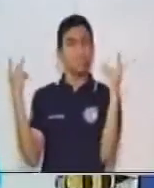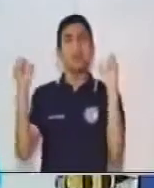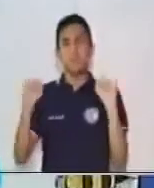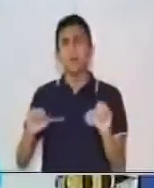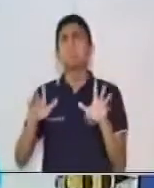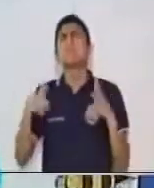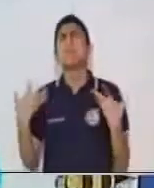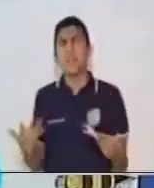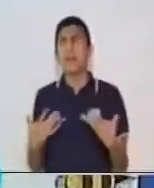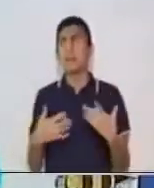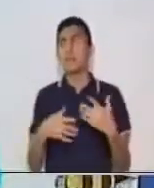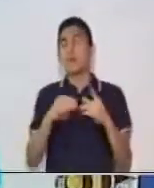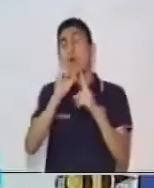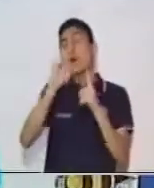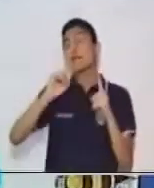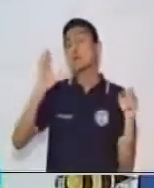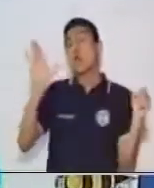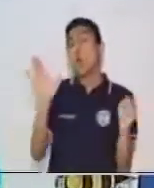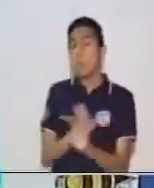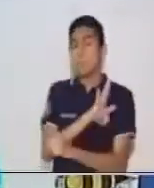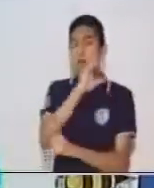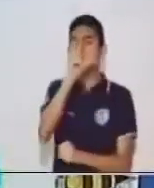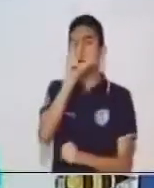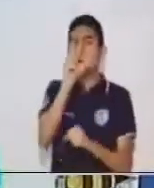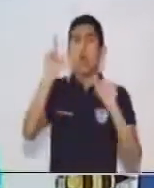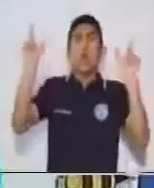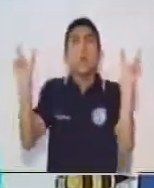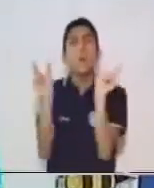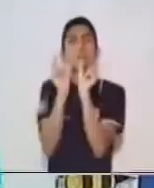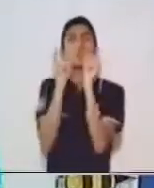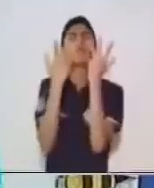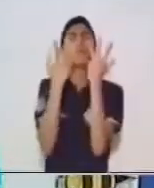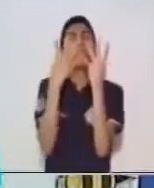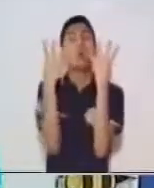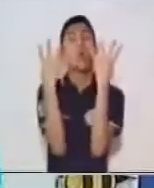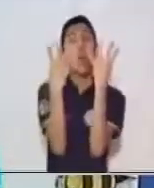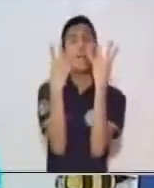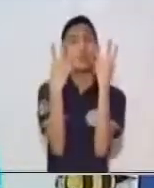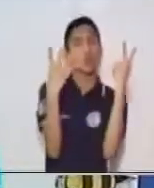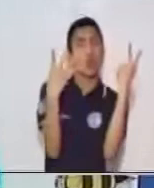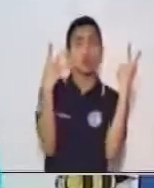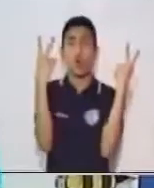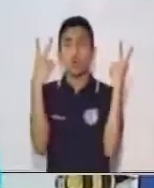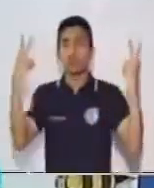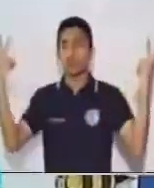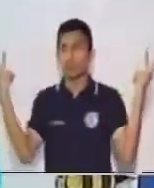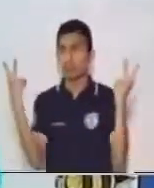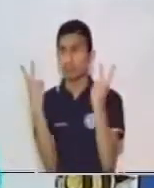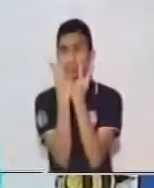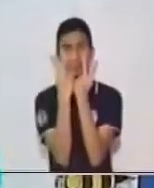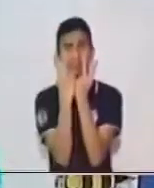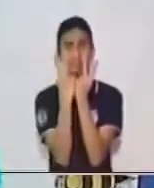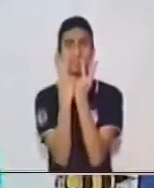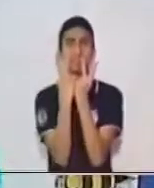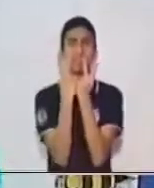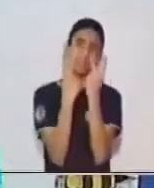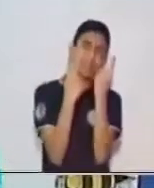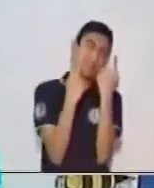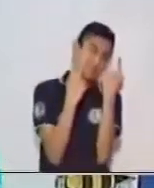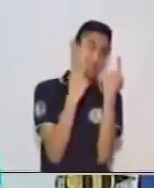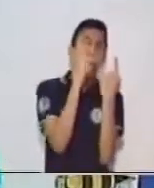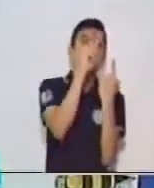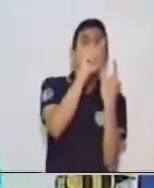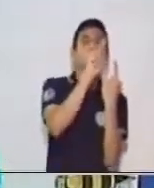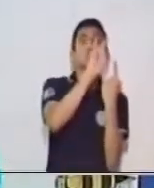oración compuesta, ya que existen dos proposiciones incluidas, y existe en